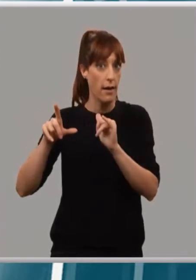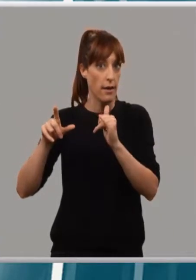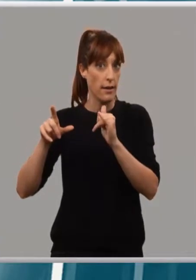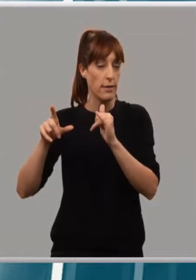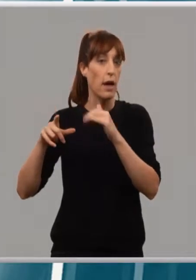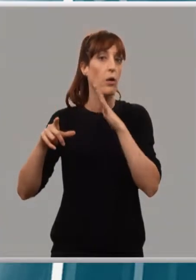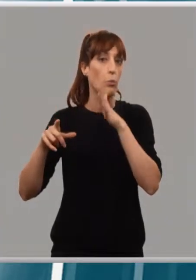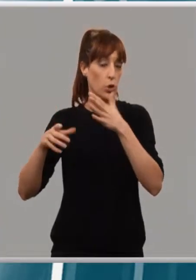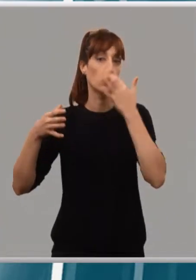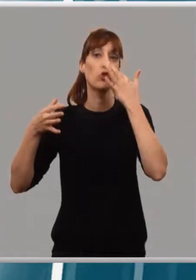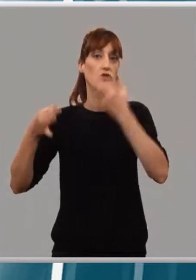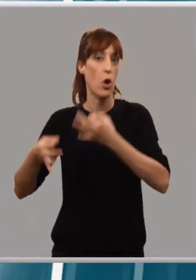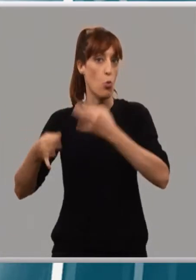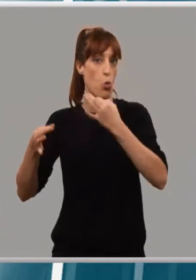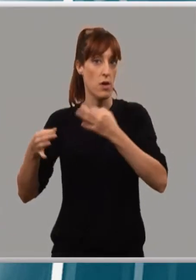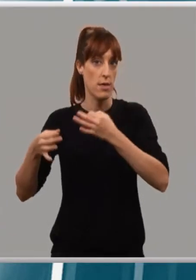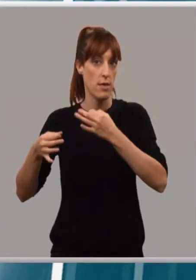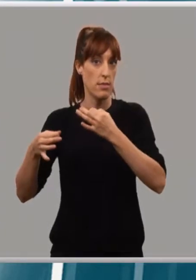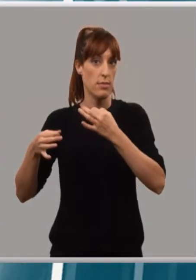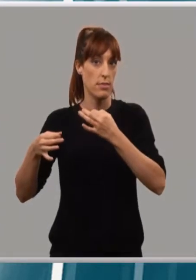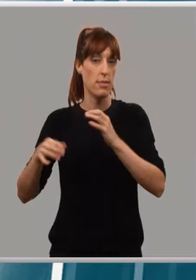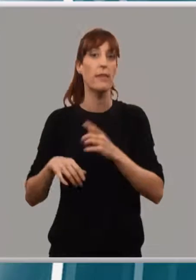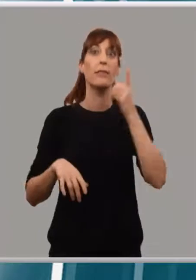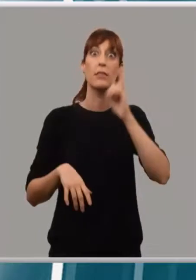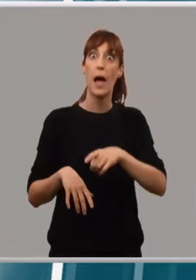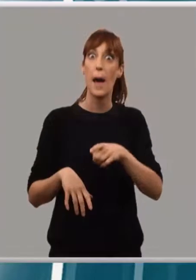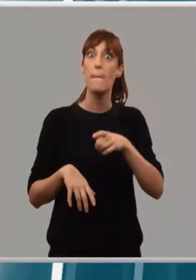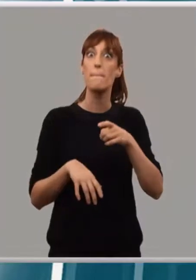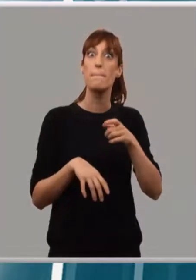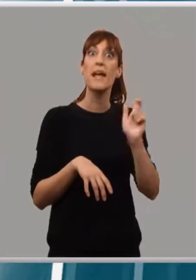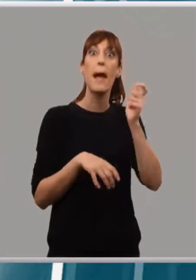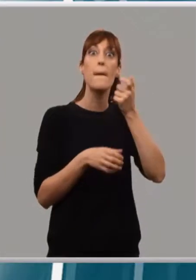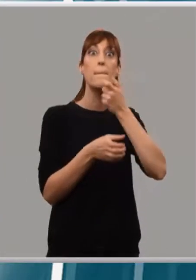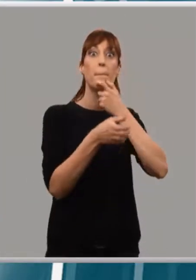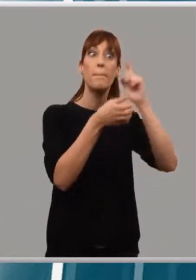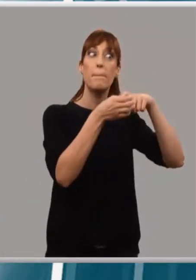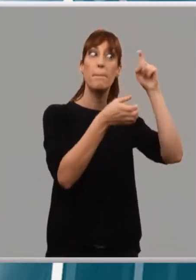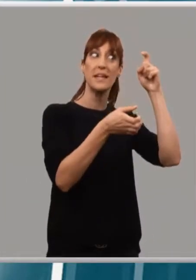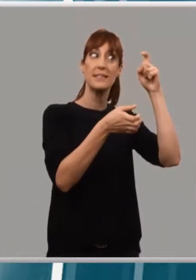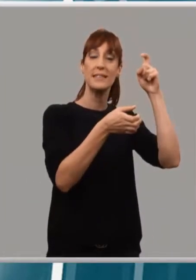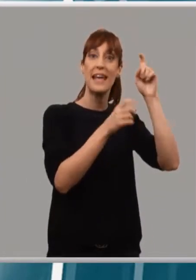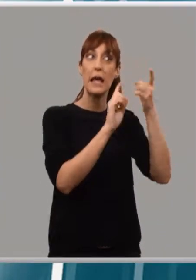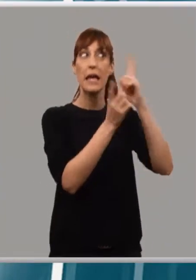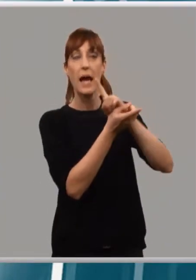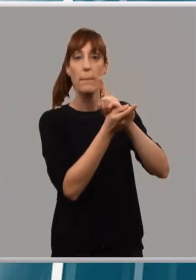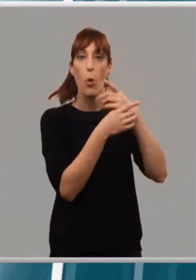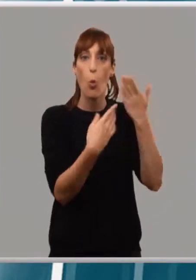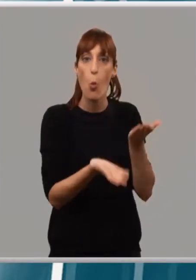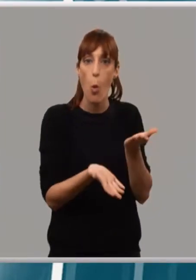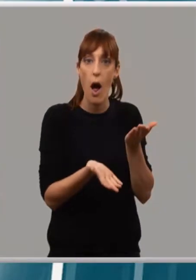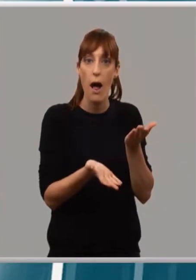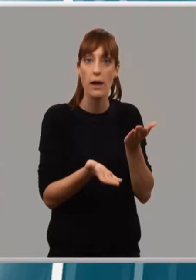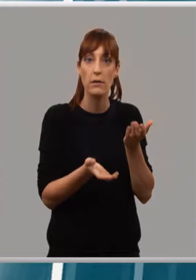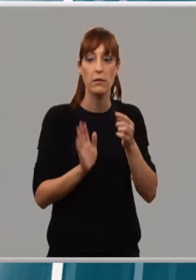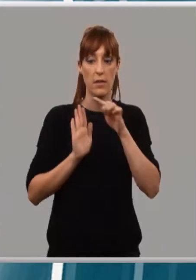del medicamento. También se está analizando el impacto del Brexit y los cambios que conllevará. Se han ido tomando las medidas necesarias para que no